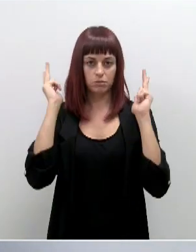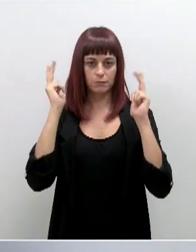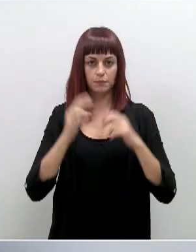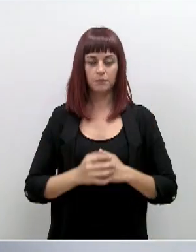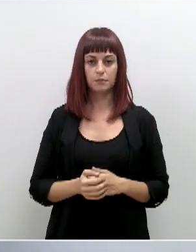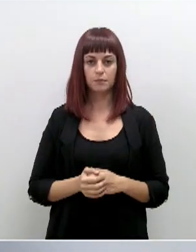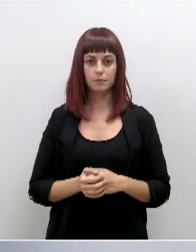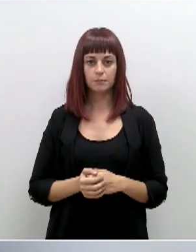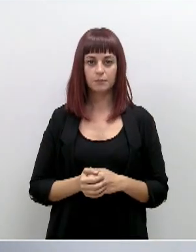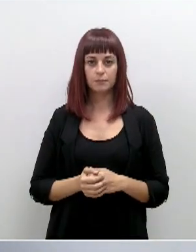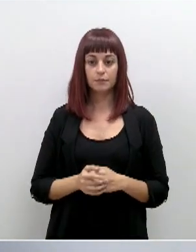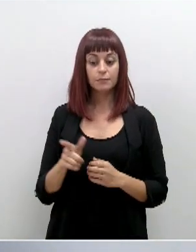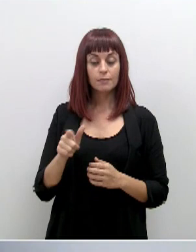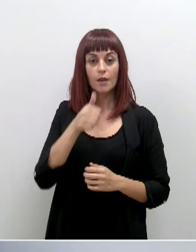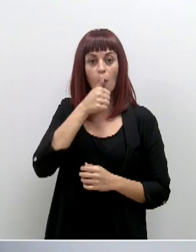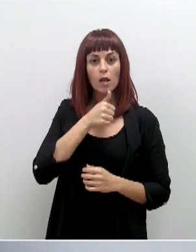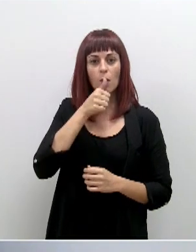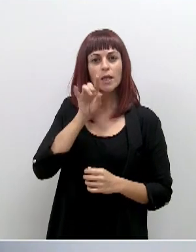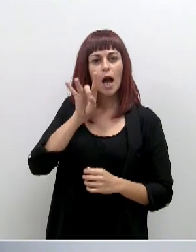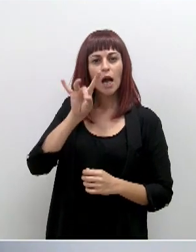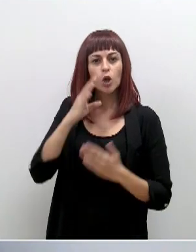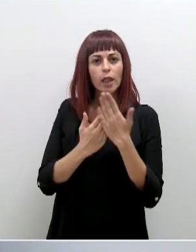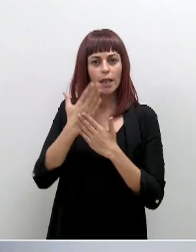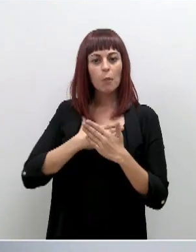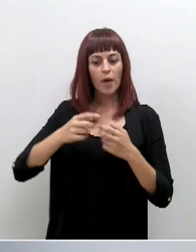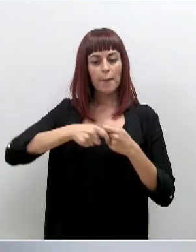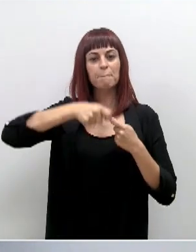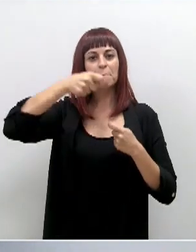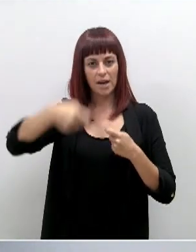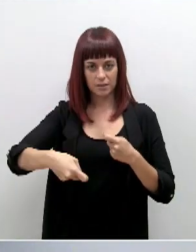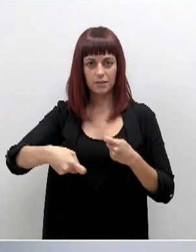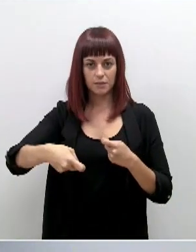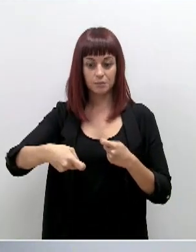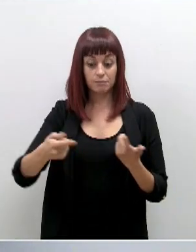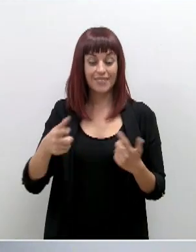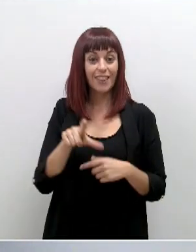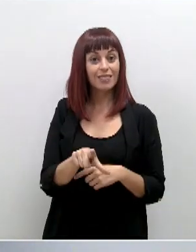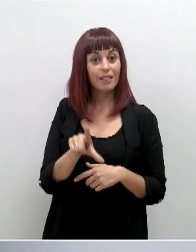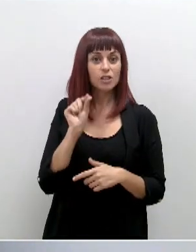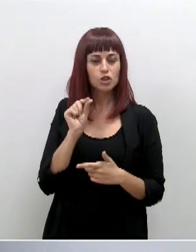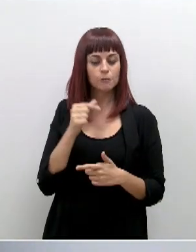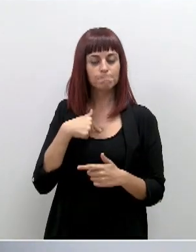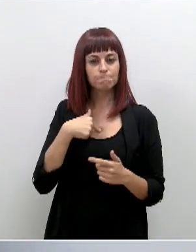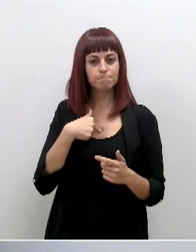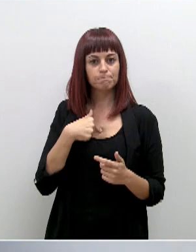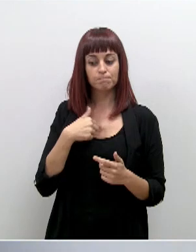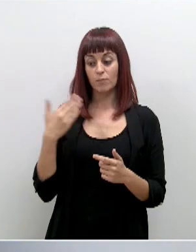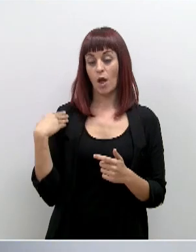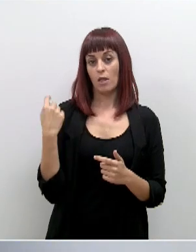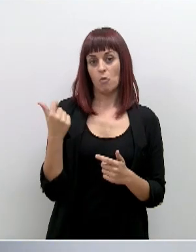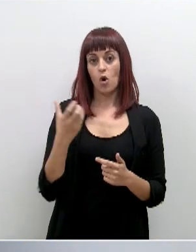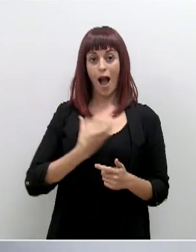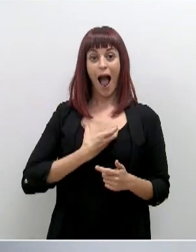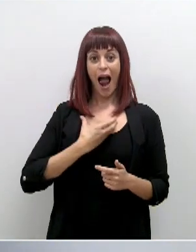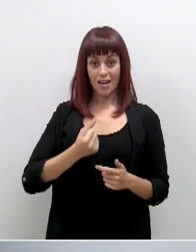Tendrá una vigencia de 14 días que podrán ser prorrogados. De esta decisión he dado cuenta, hace unos minutos, a los